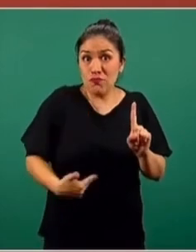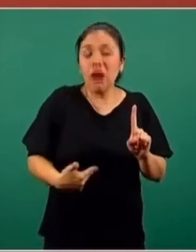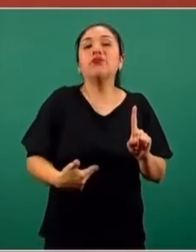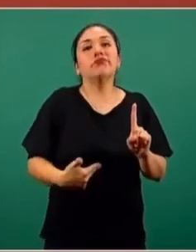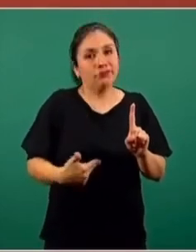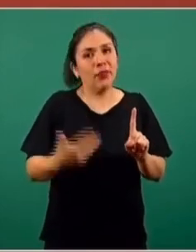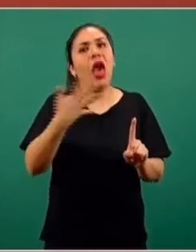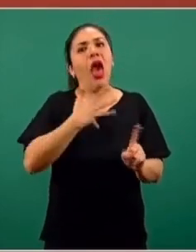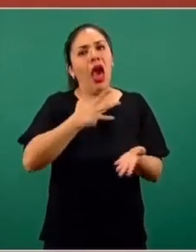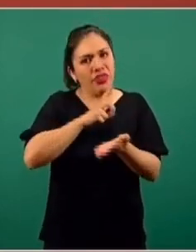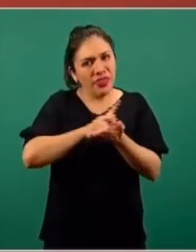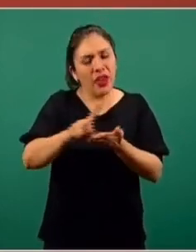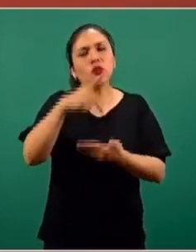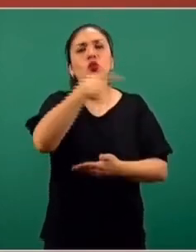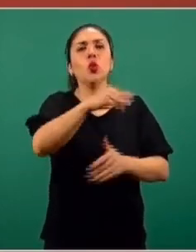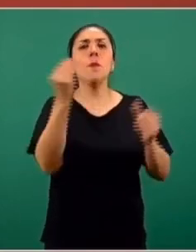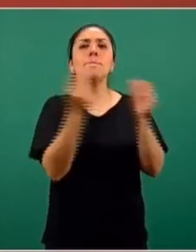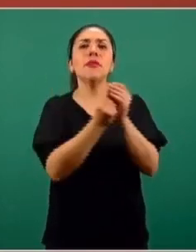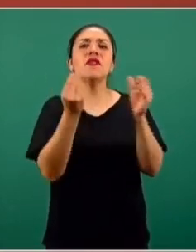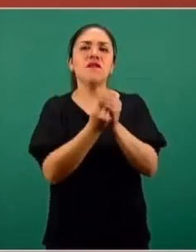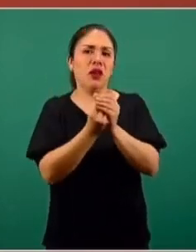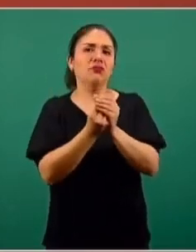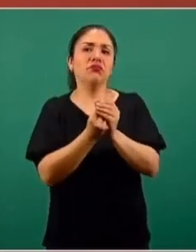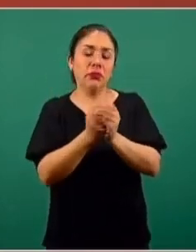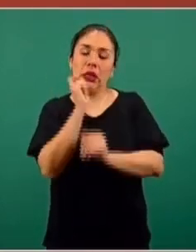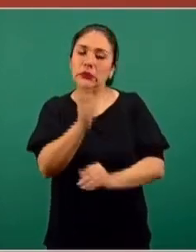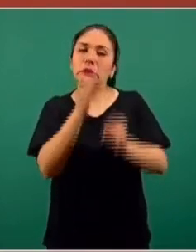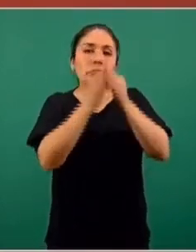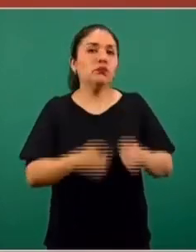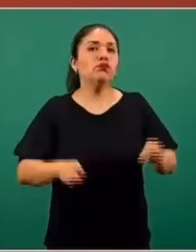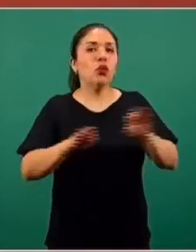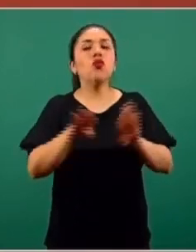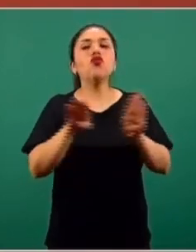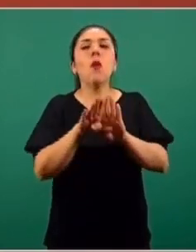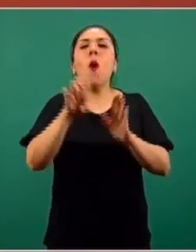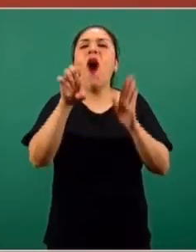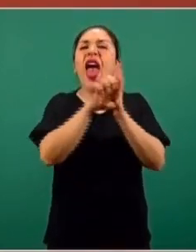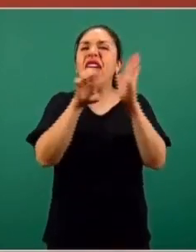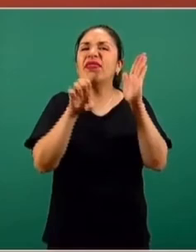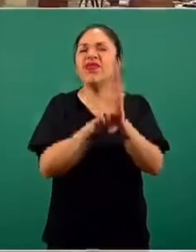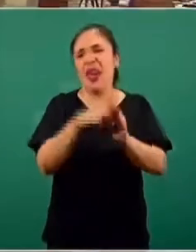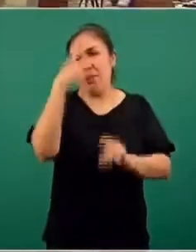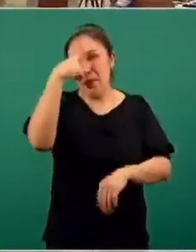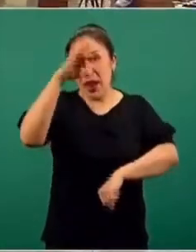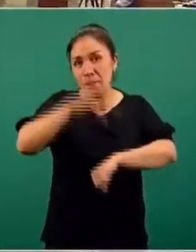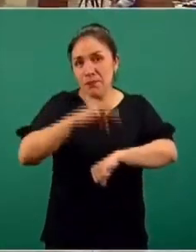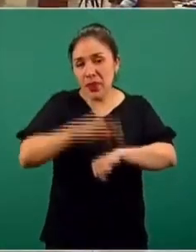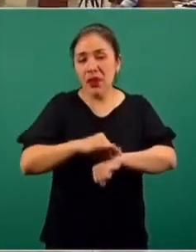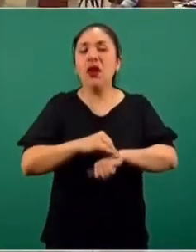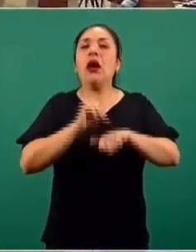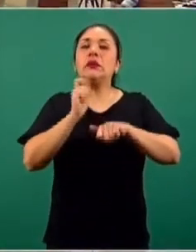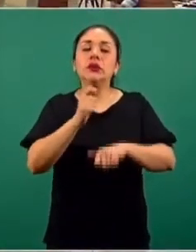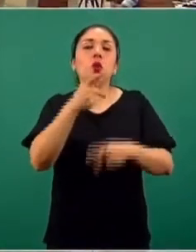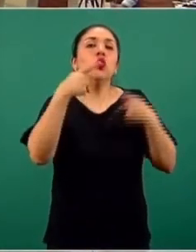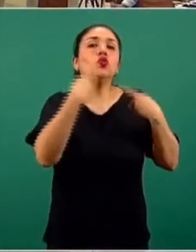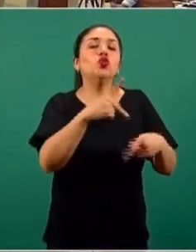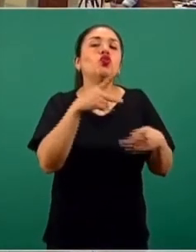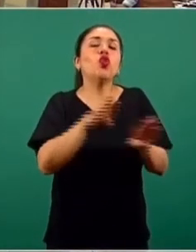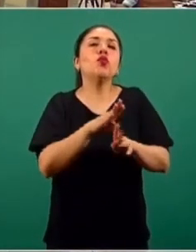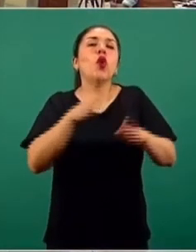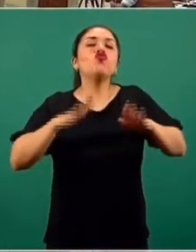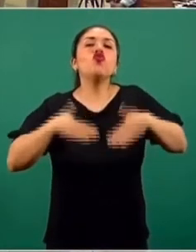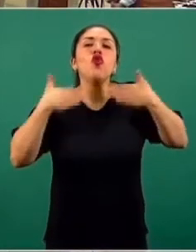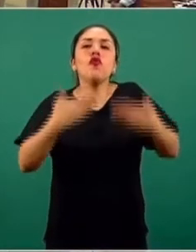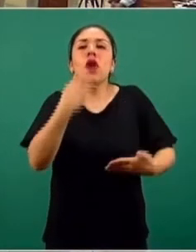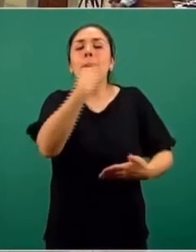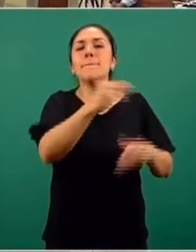todo el derecho a la privacidad. Es un principio fundamental de la ética médica el conservar la confidencialidad de la información